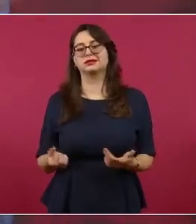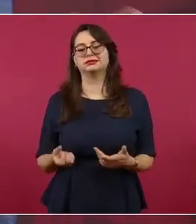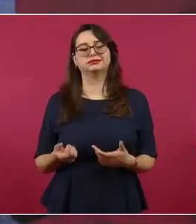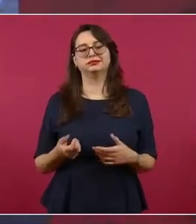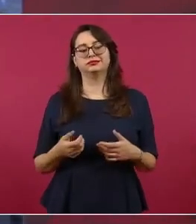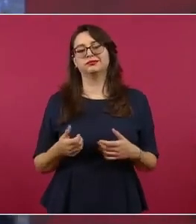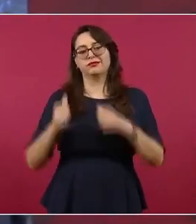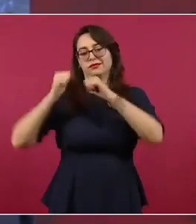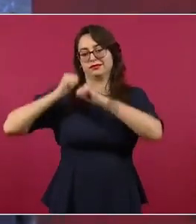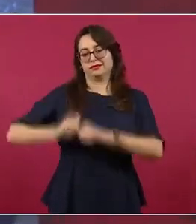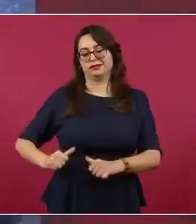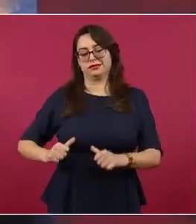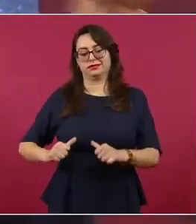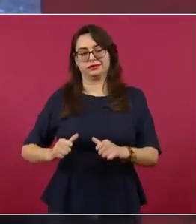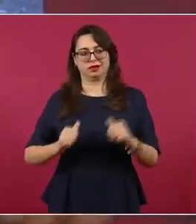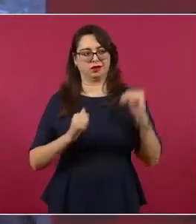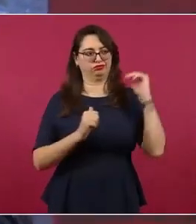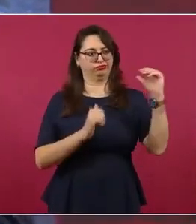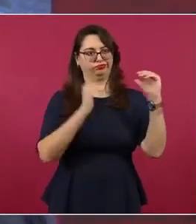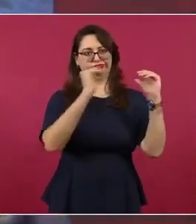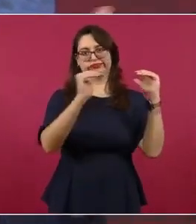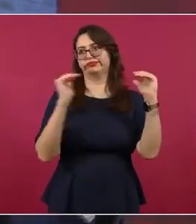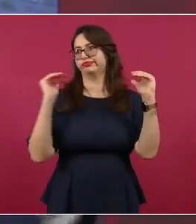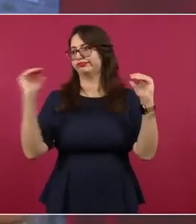independientes, pero en el fondo